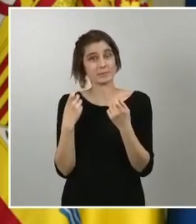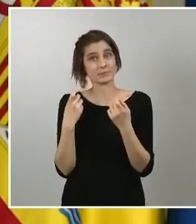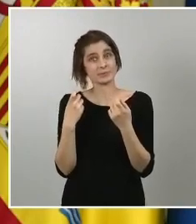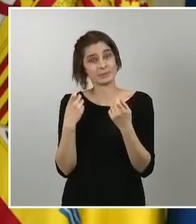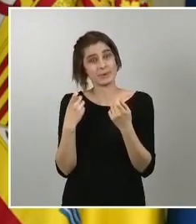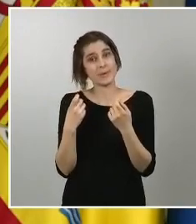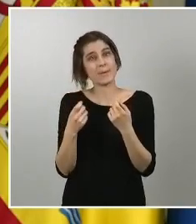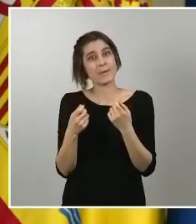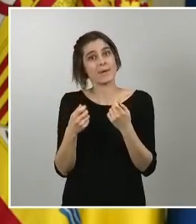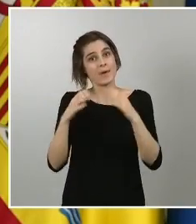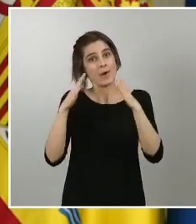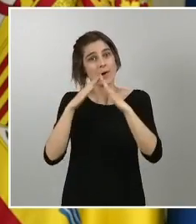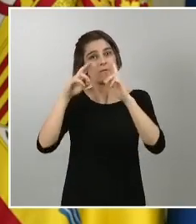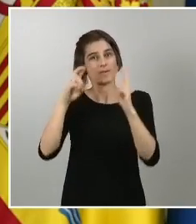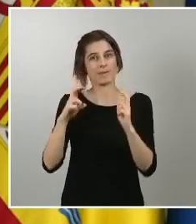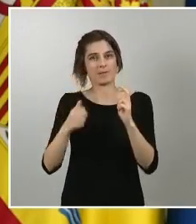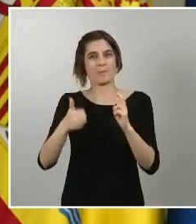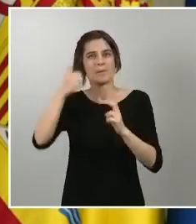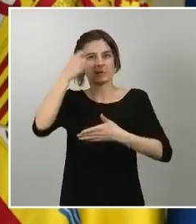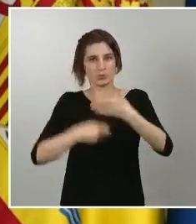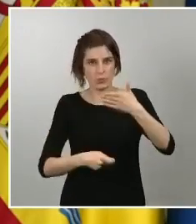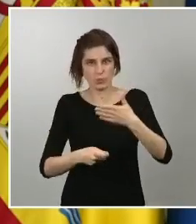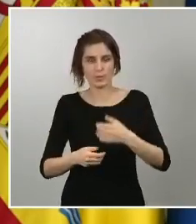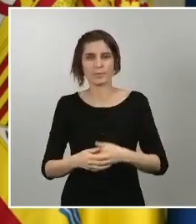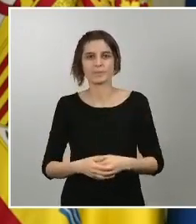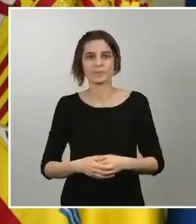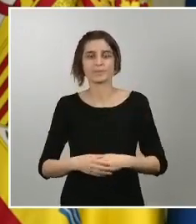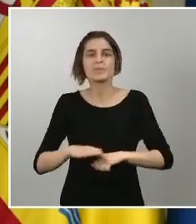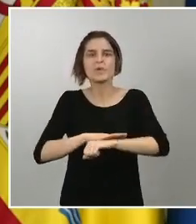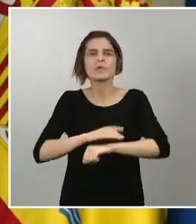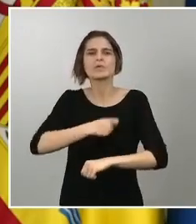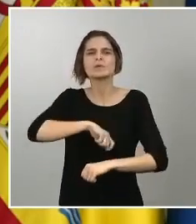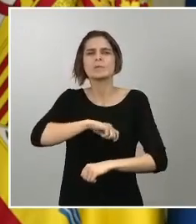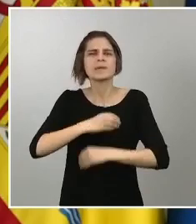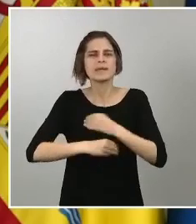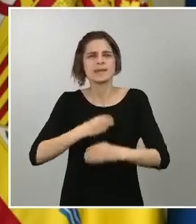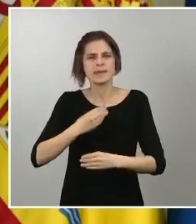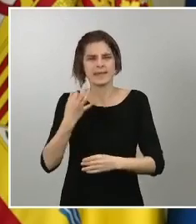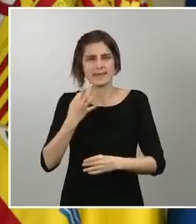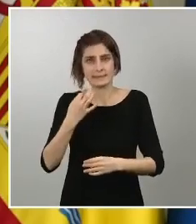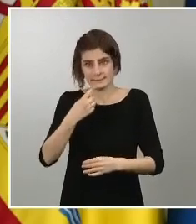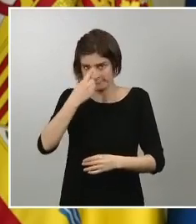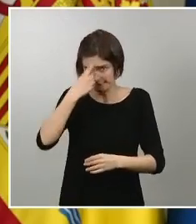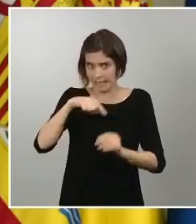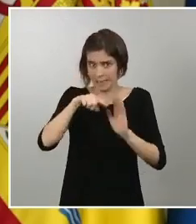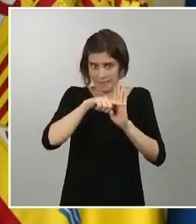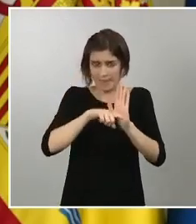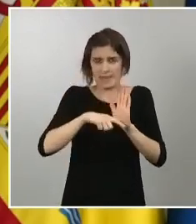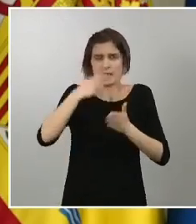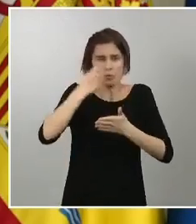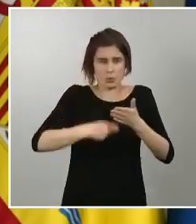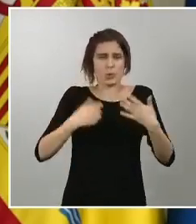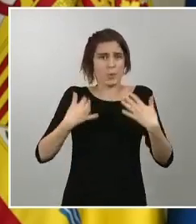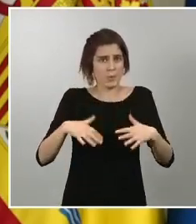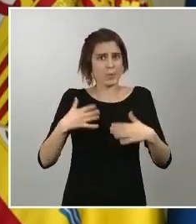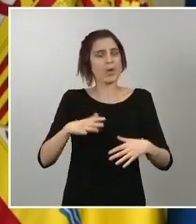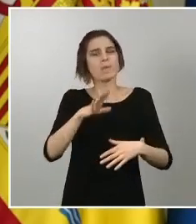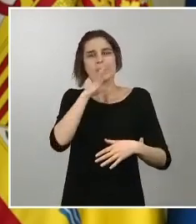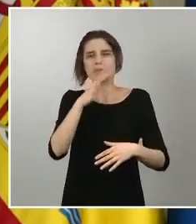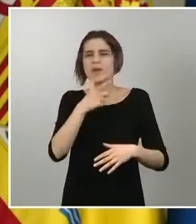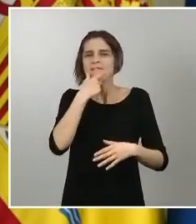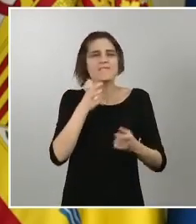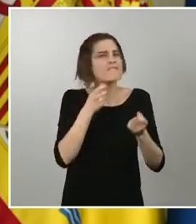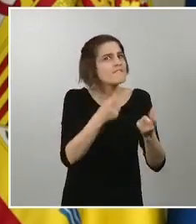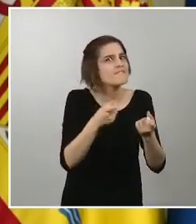y que hace el gobierno de España como es consciente de la dureza de estas medidas facilita todos los mecanismos legales